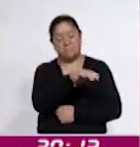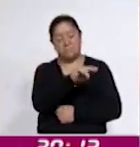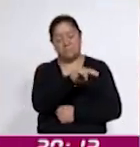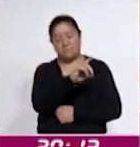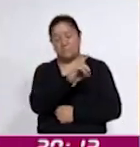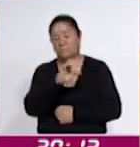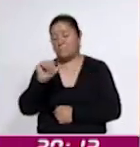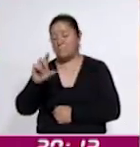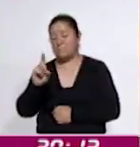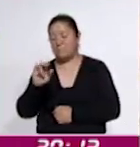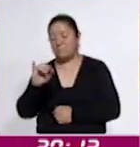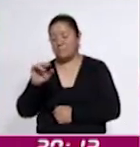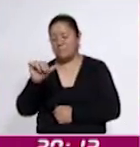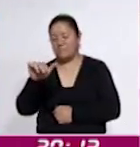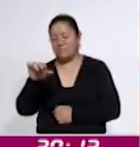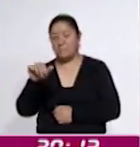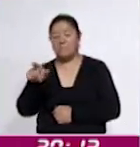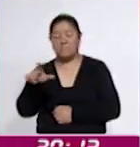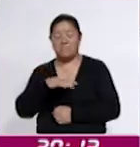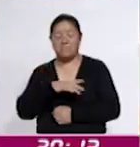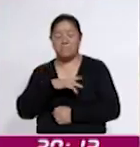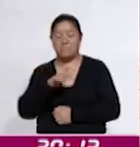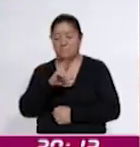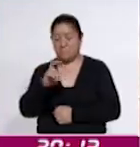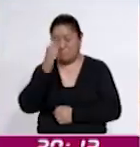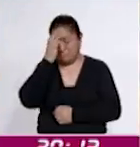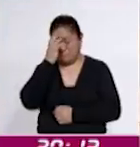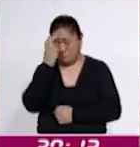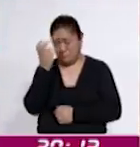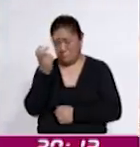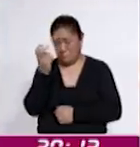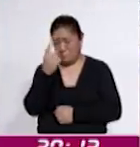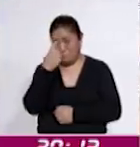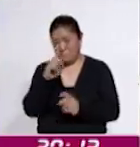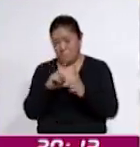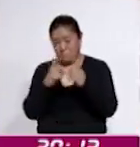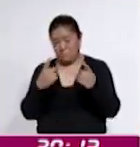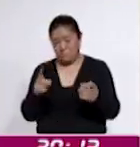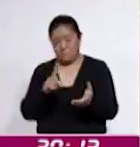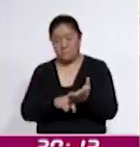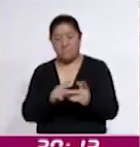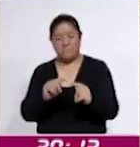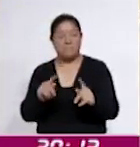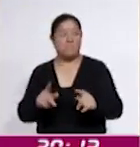quienes fueron reconocidos por su destacada labor en esos sectores clave para el desarrollo de la entidad.